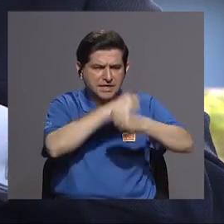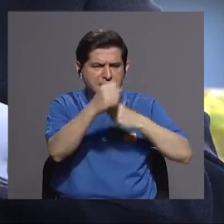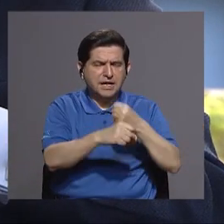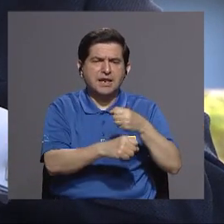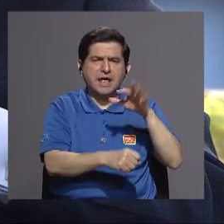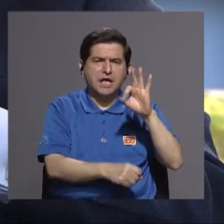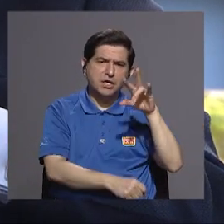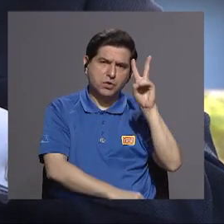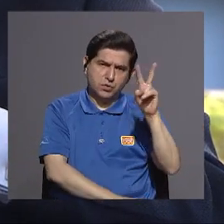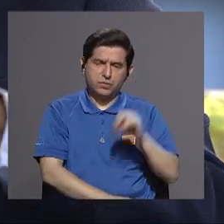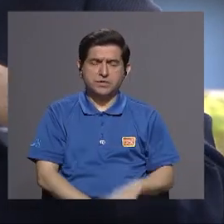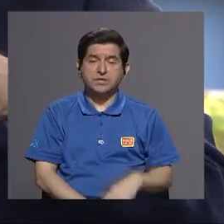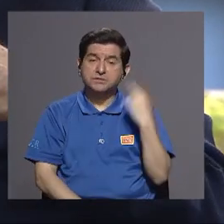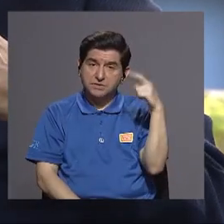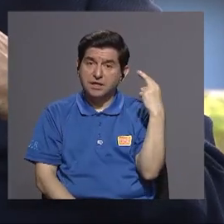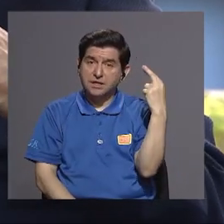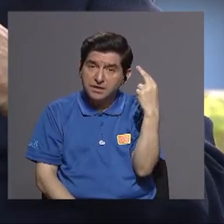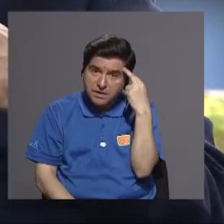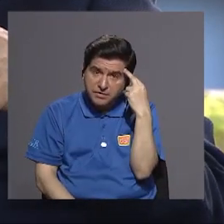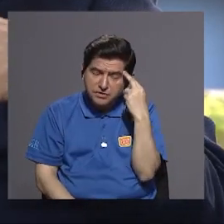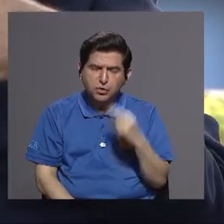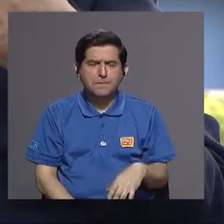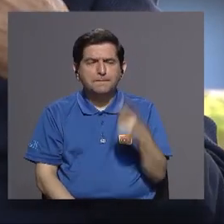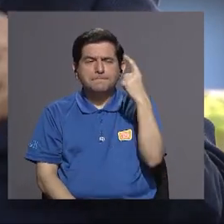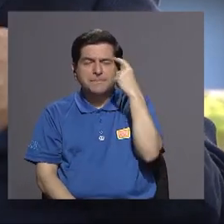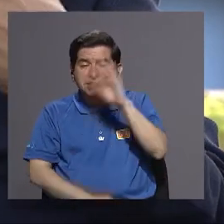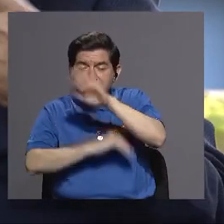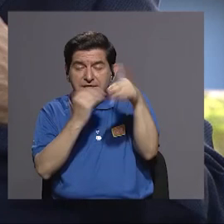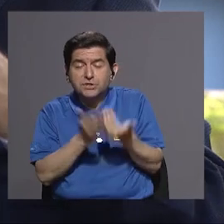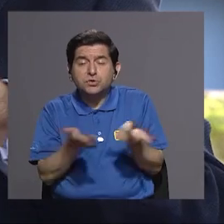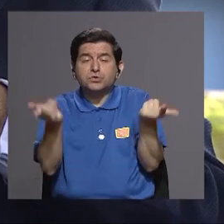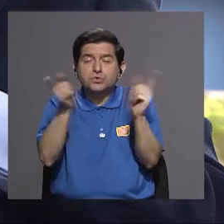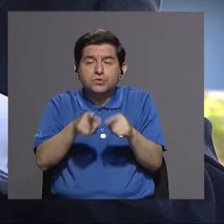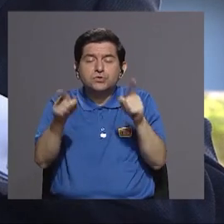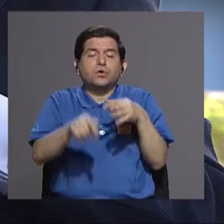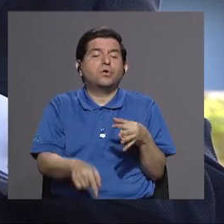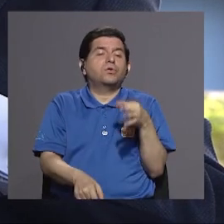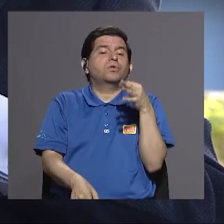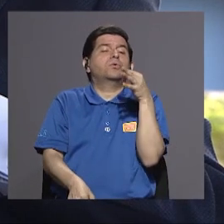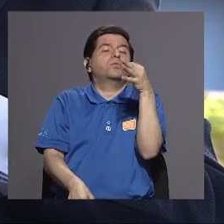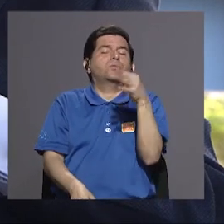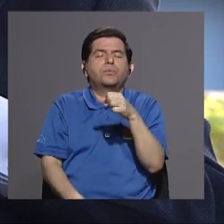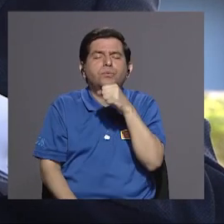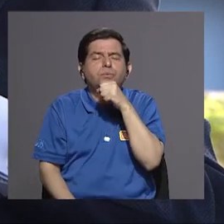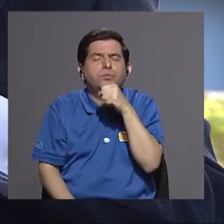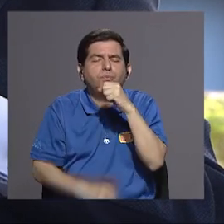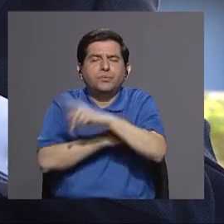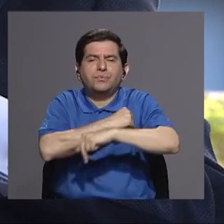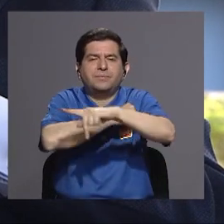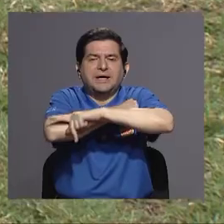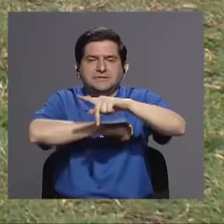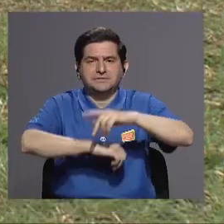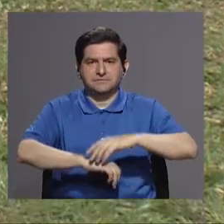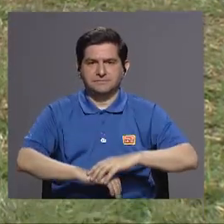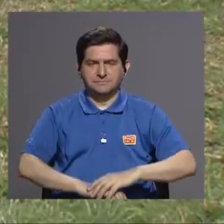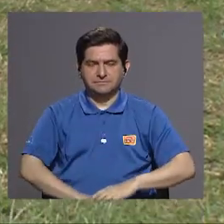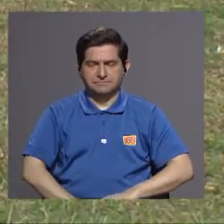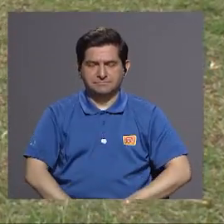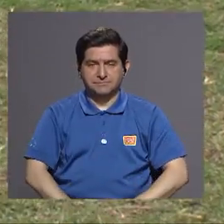año 92 casualmente previendo todo lo que iba a venir de envejecimiento en el país verdad